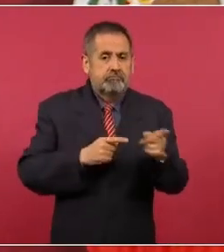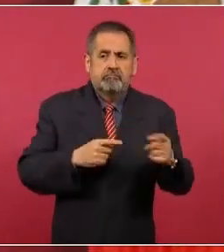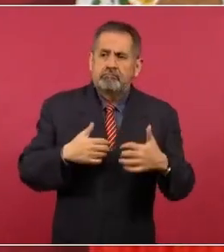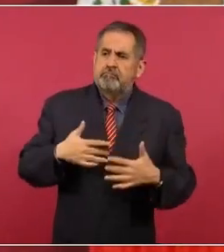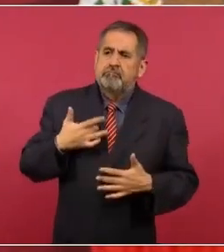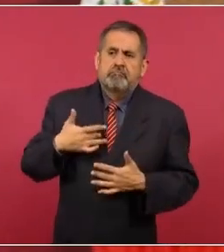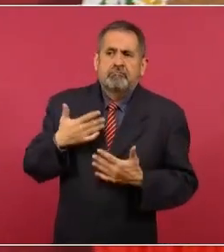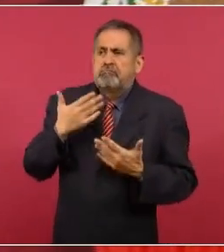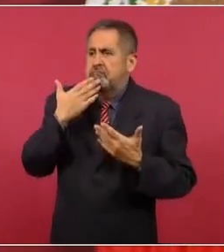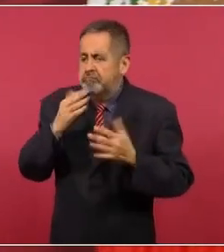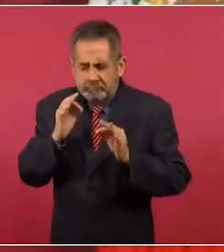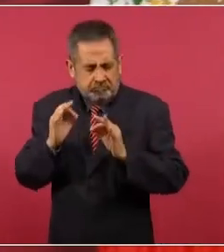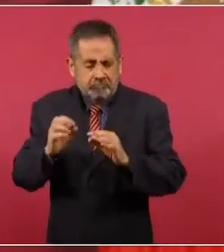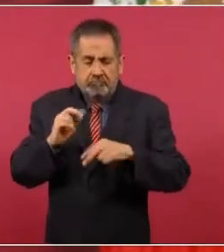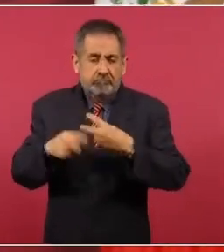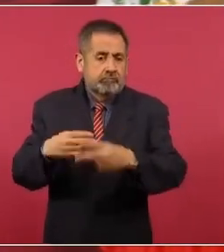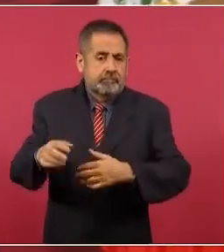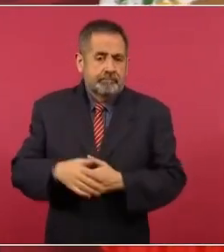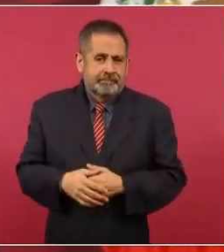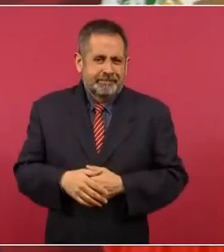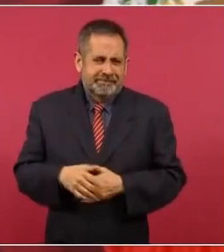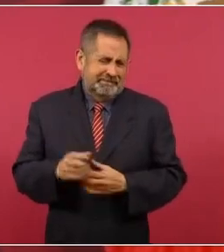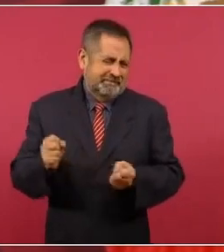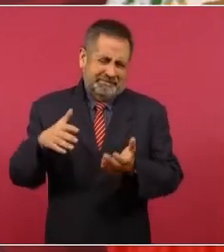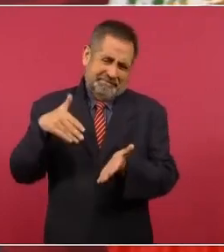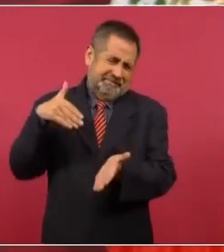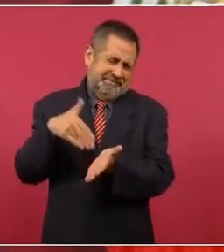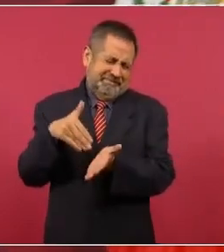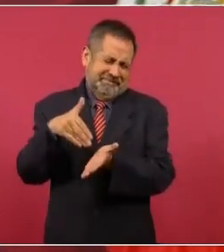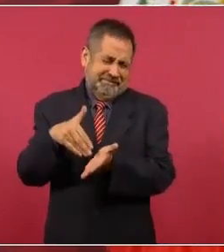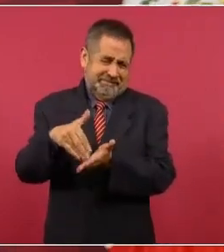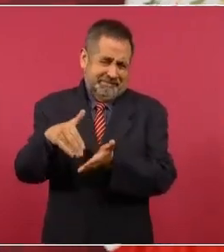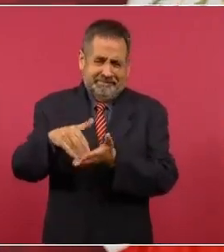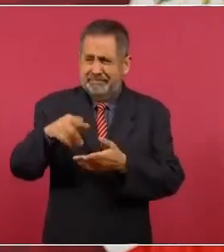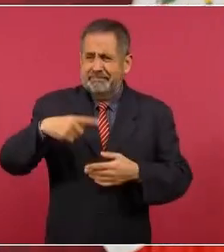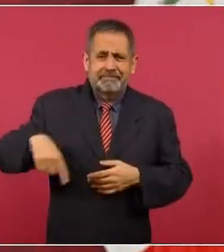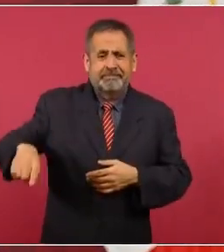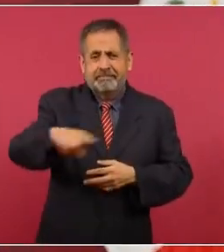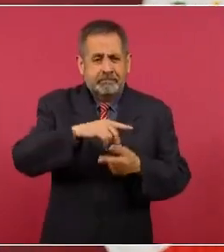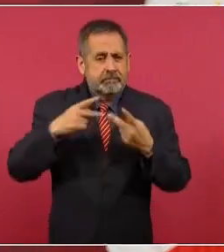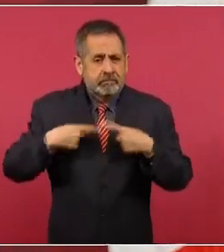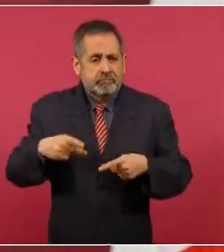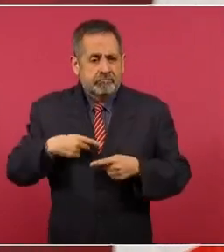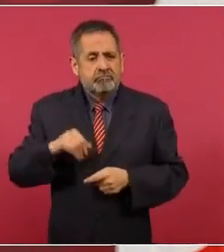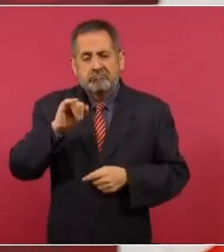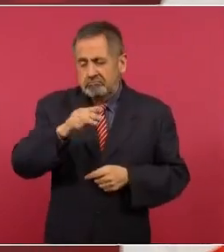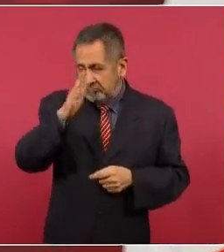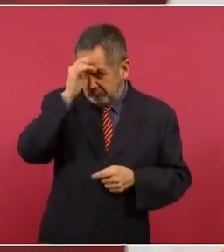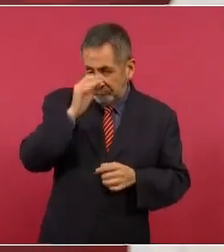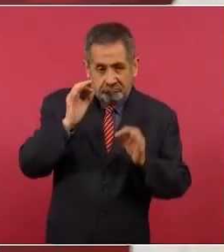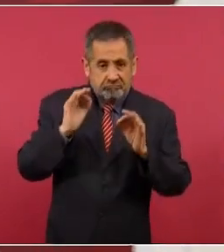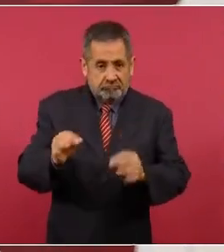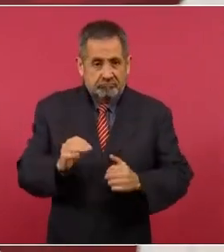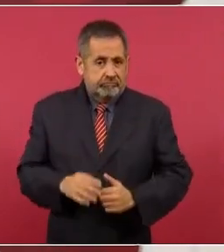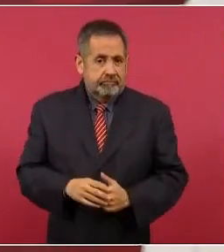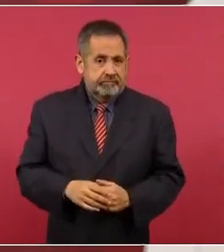Hay millones de personas que